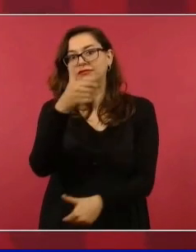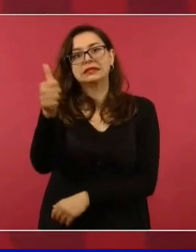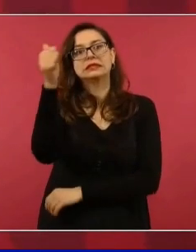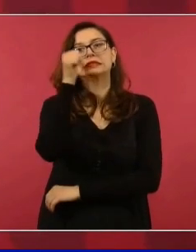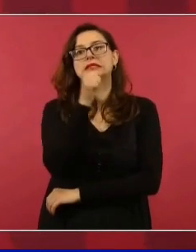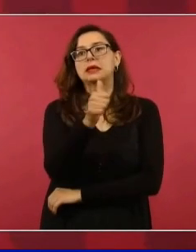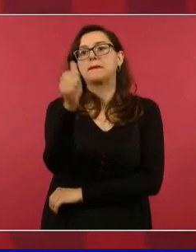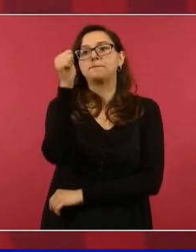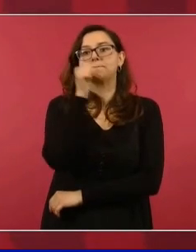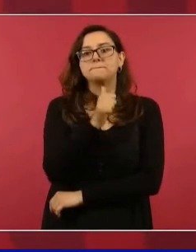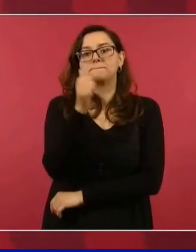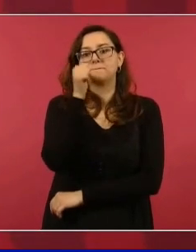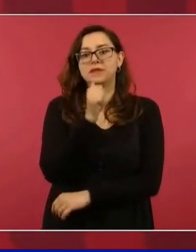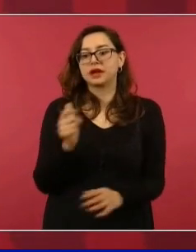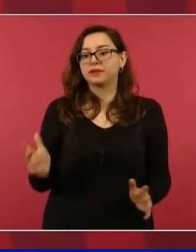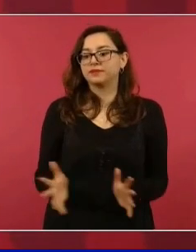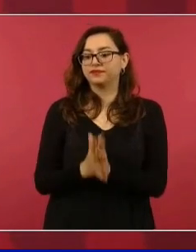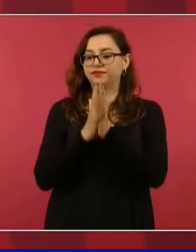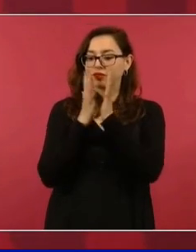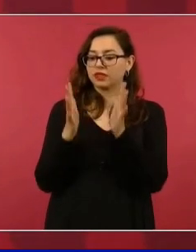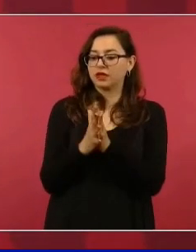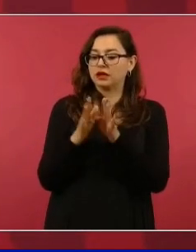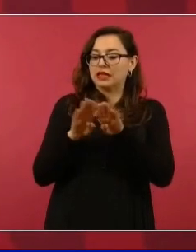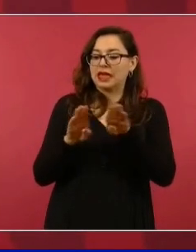la democracia es una forma de vida.